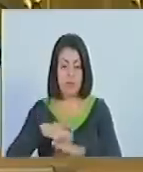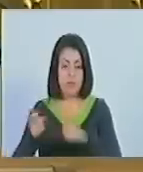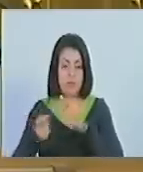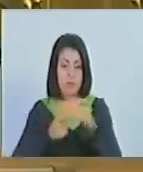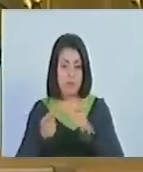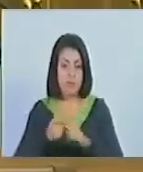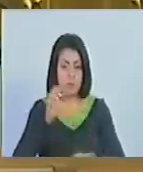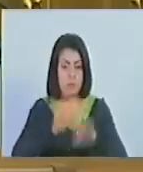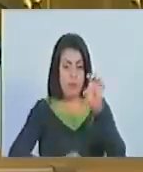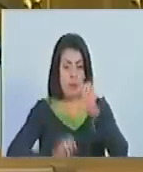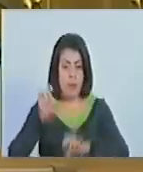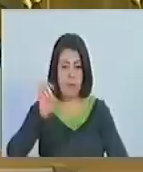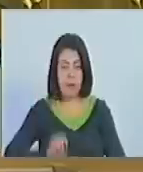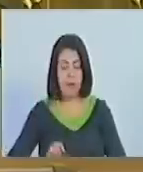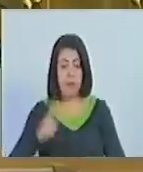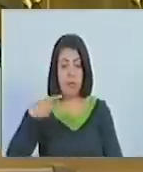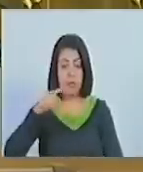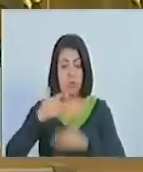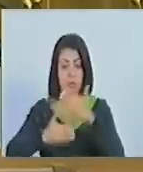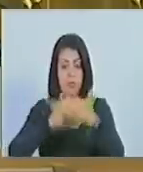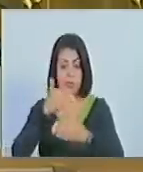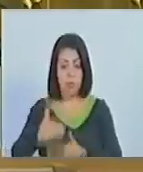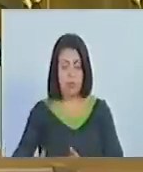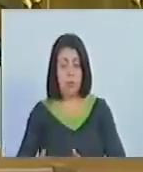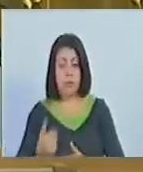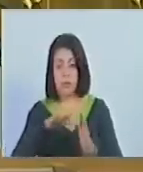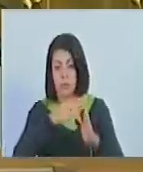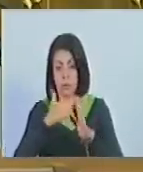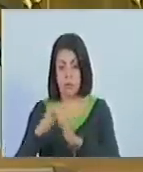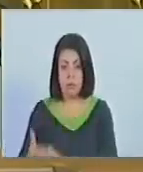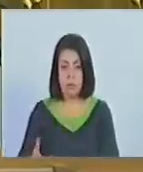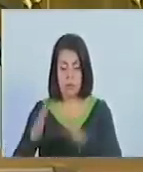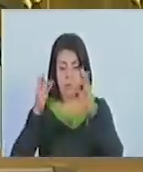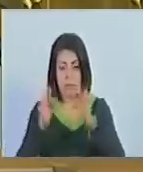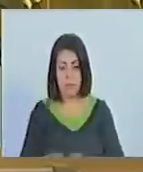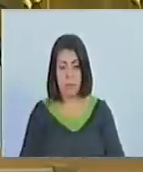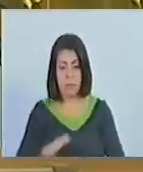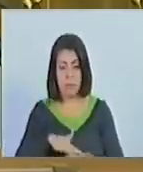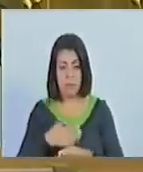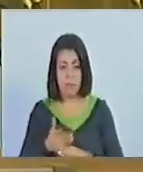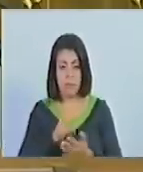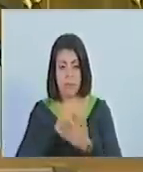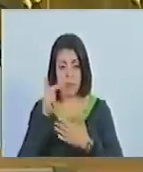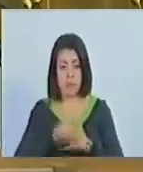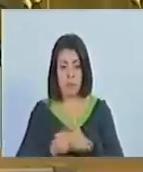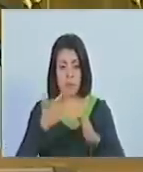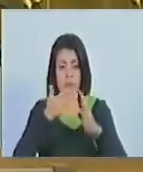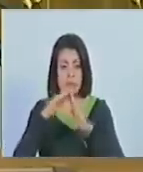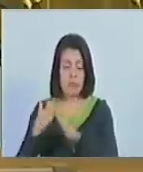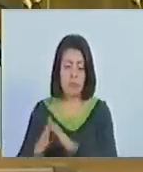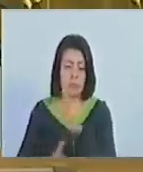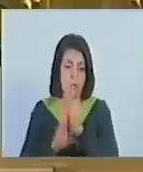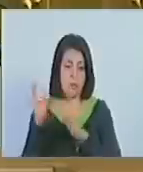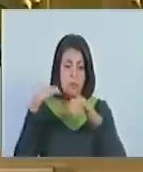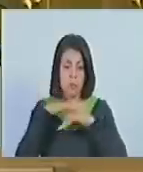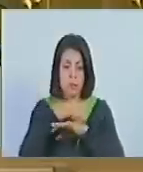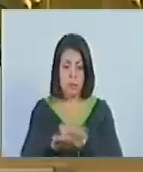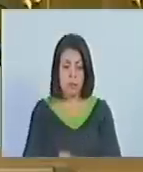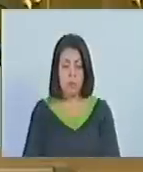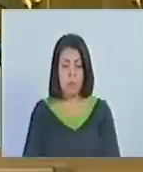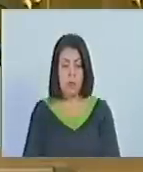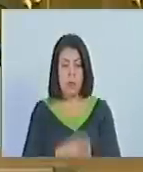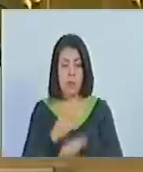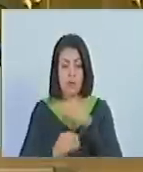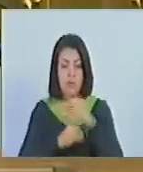control y evaluación de las fases del ciclo comunal para la concreción del plan comunitario de desarrollo integral y,